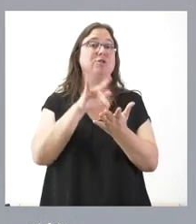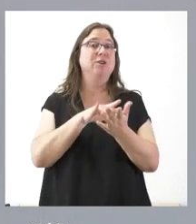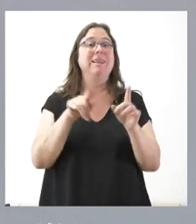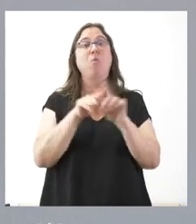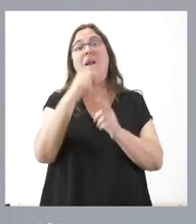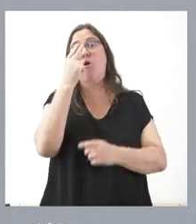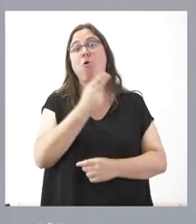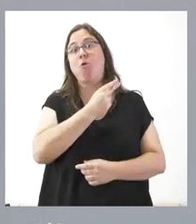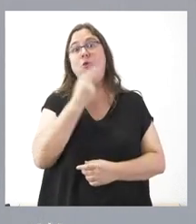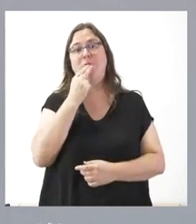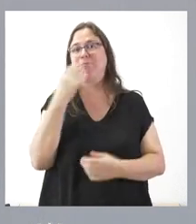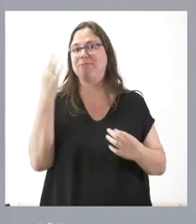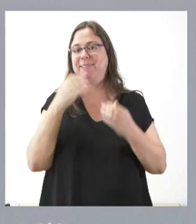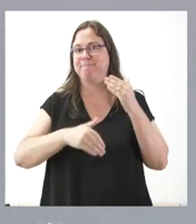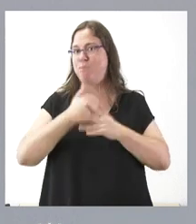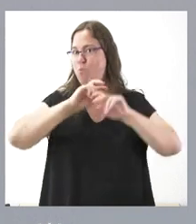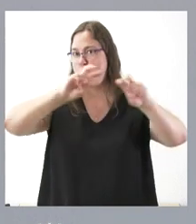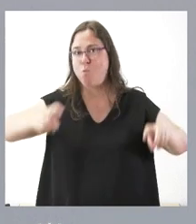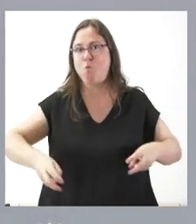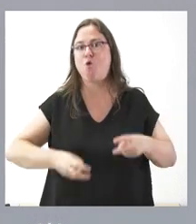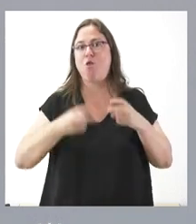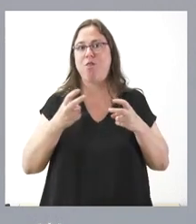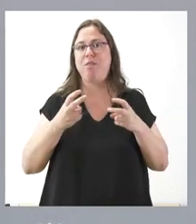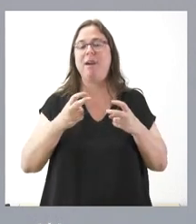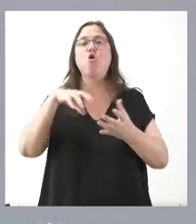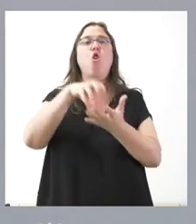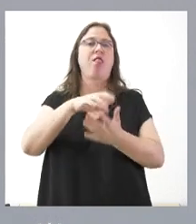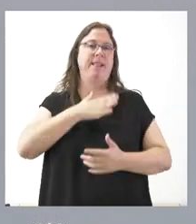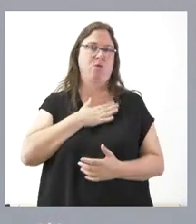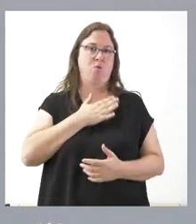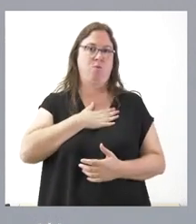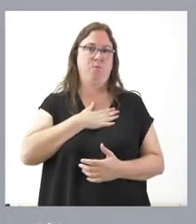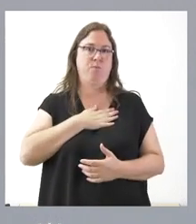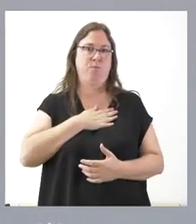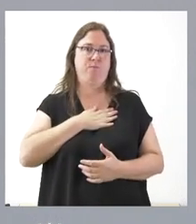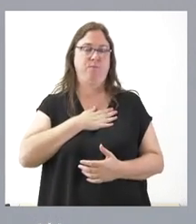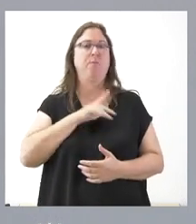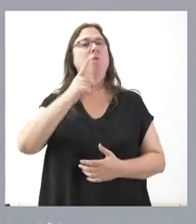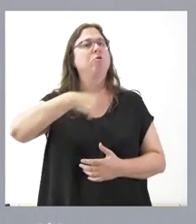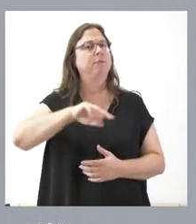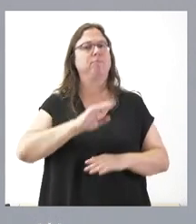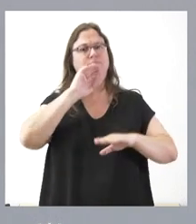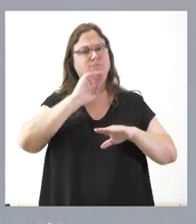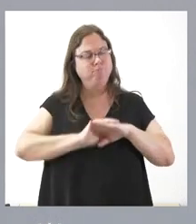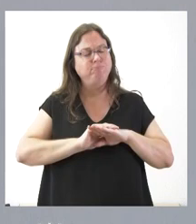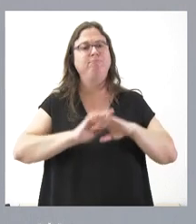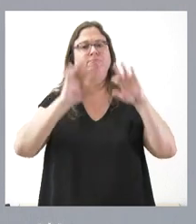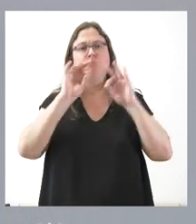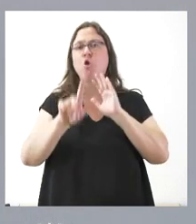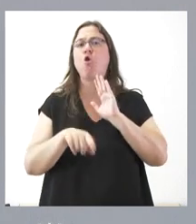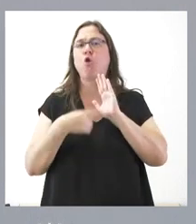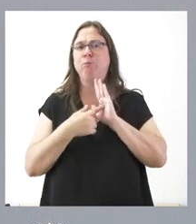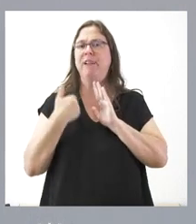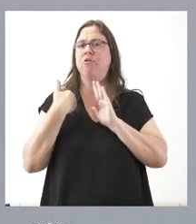compromisos era la modernización de nuestros centros. Completamos en este caso y